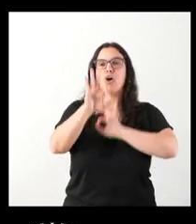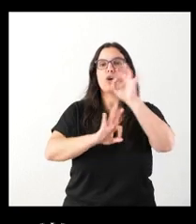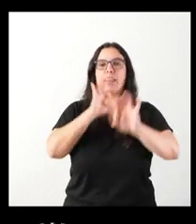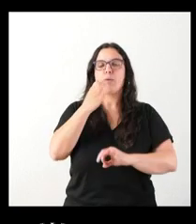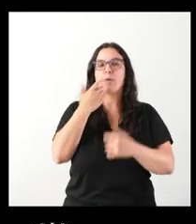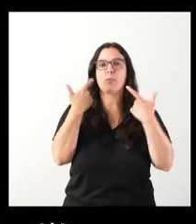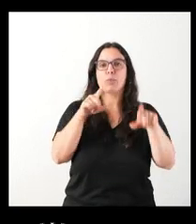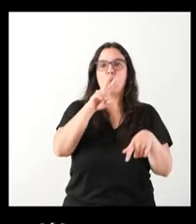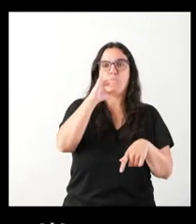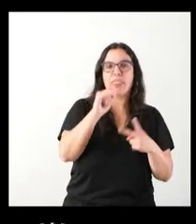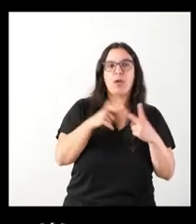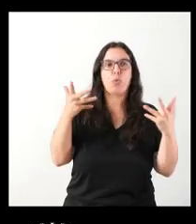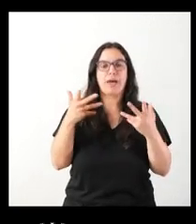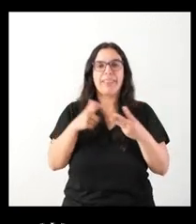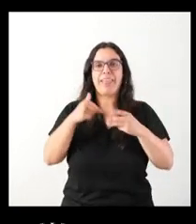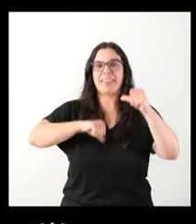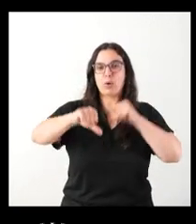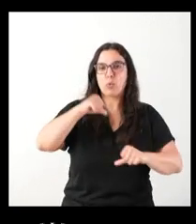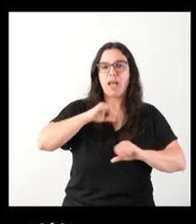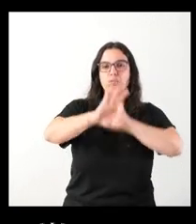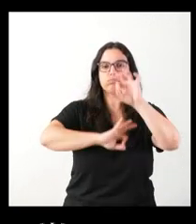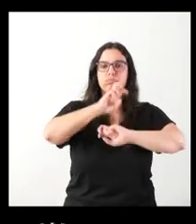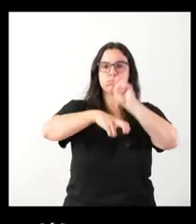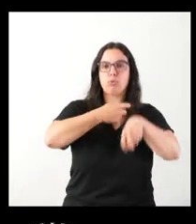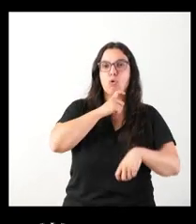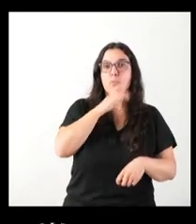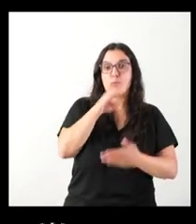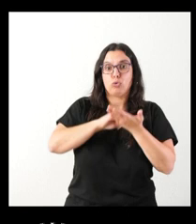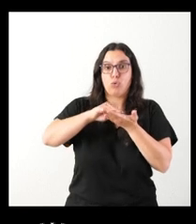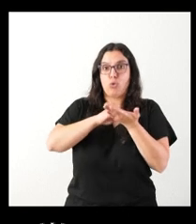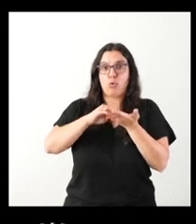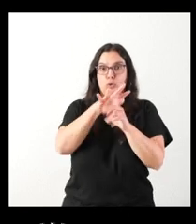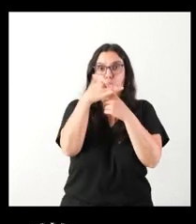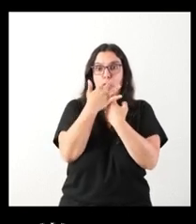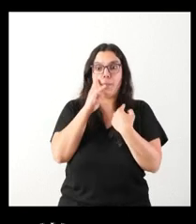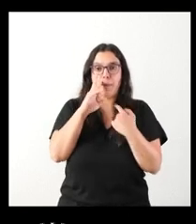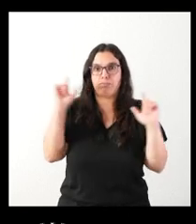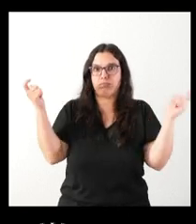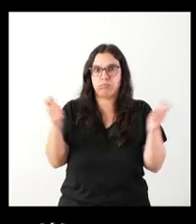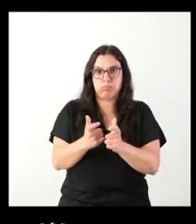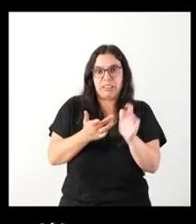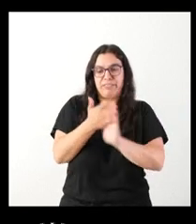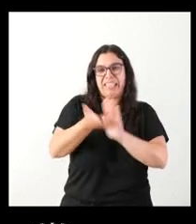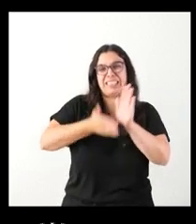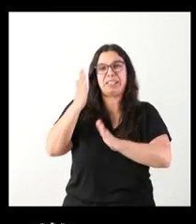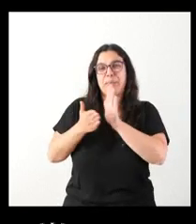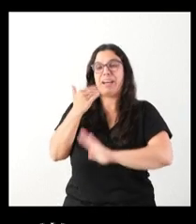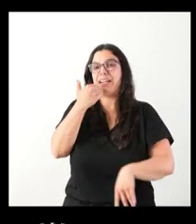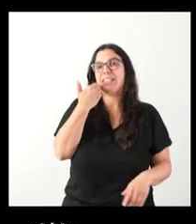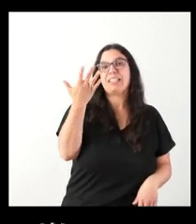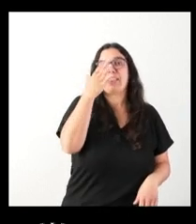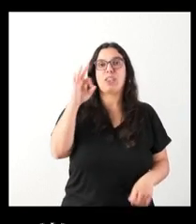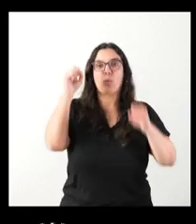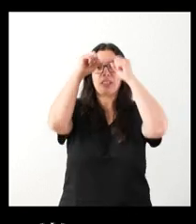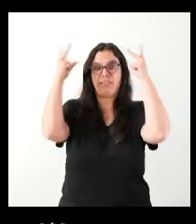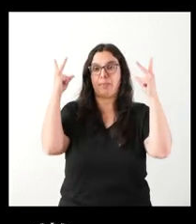UCI, urgencias o cirugía, mientras se da una solución a la situación planteada actualmente y que supondría la marcha de cerca de 50 enfermeras